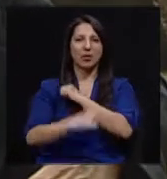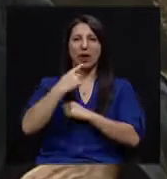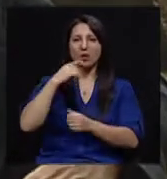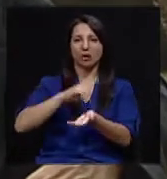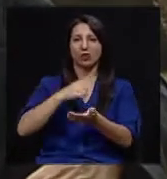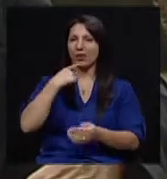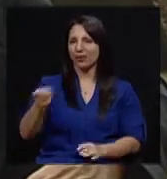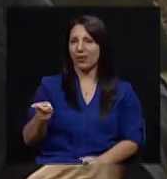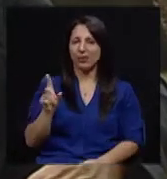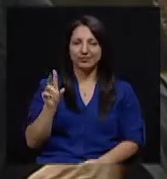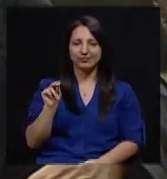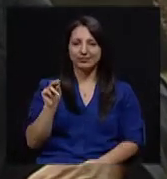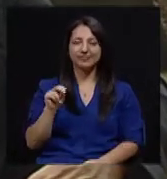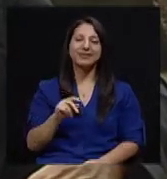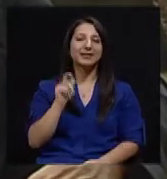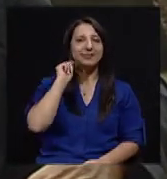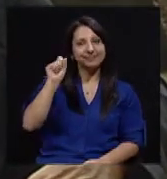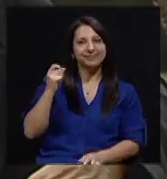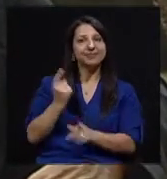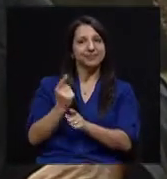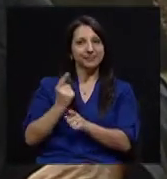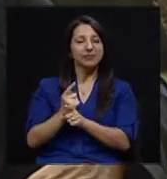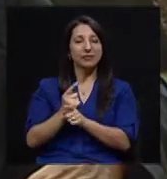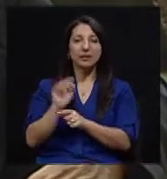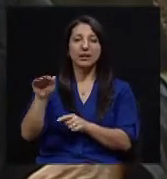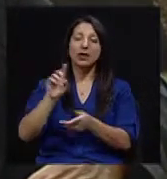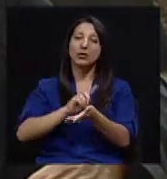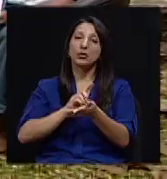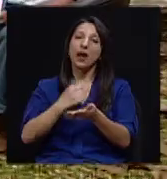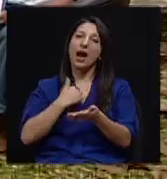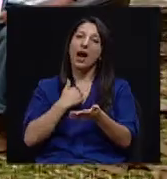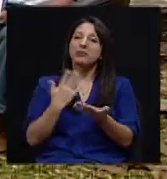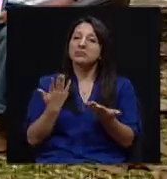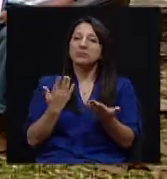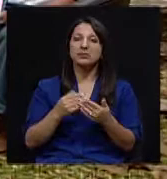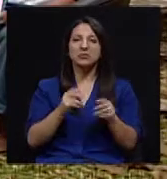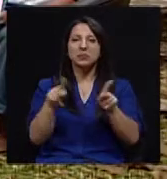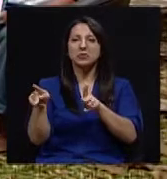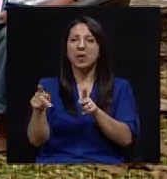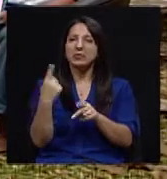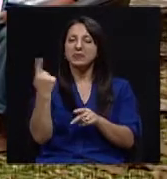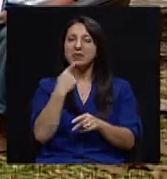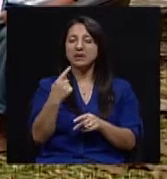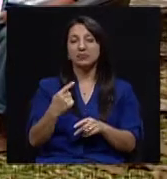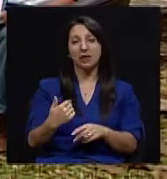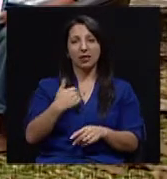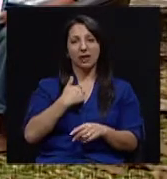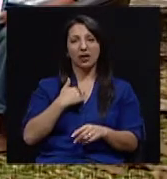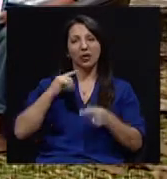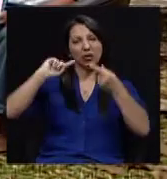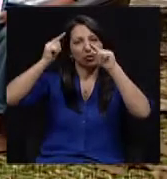mandando. Sí, eso es cierto, ¿verdad? Doctor, hay un, no sé, la gente normalmente dice, tengo dolor de cabeza, ¿será que tengo